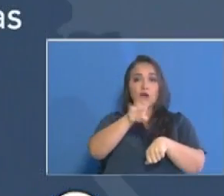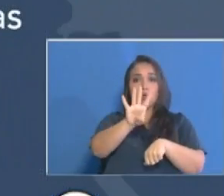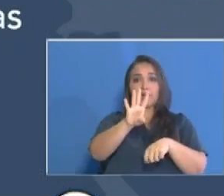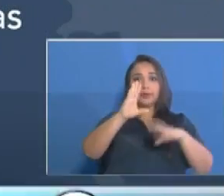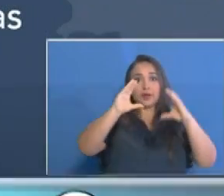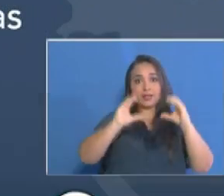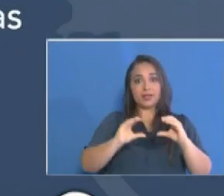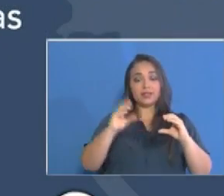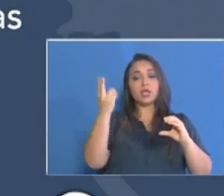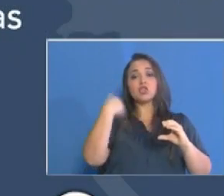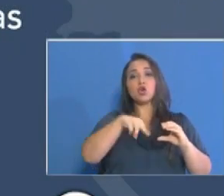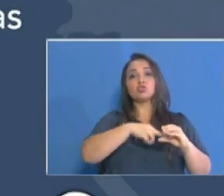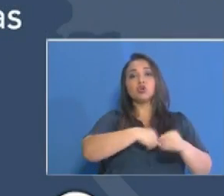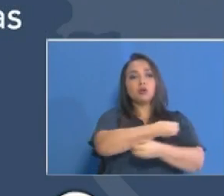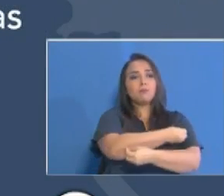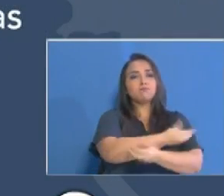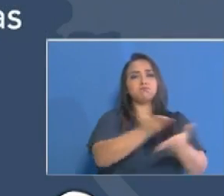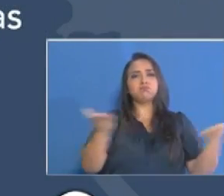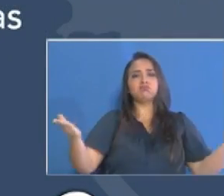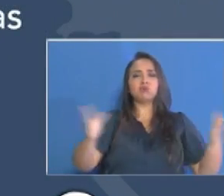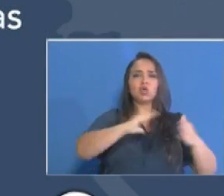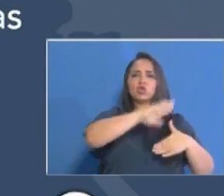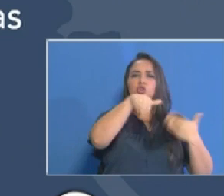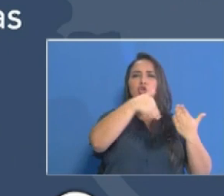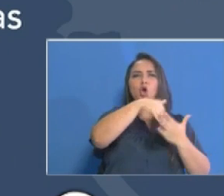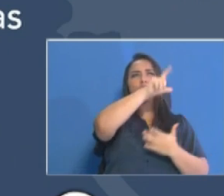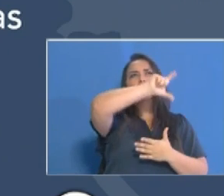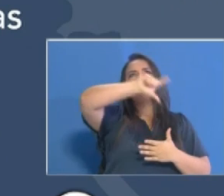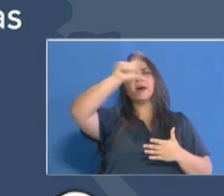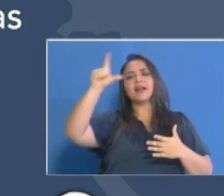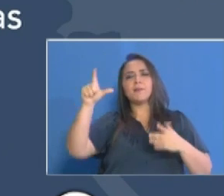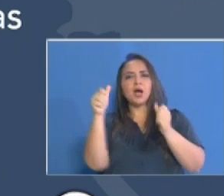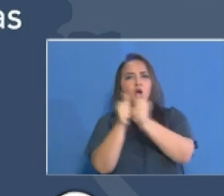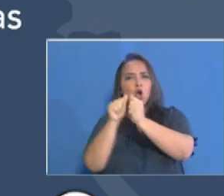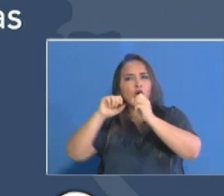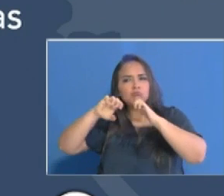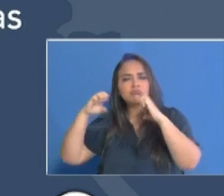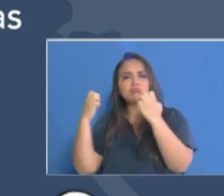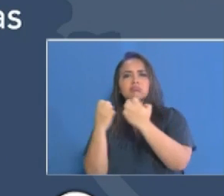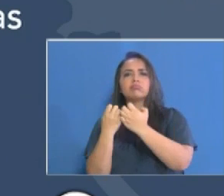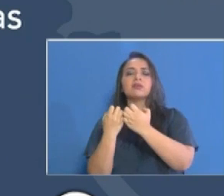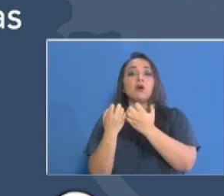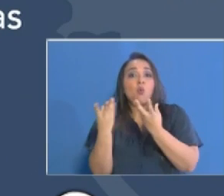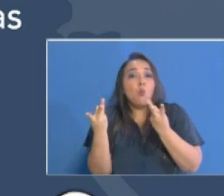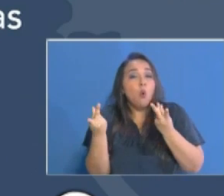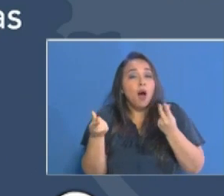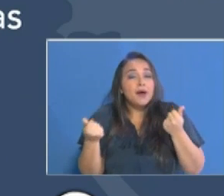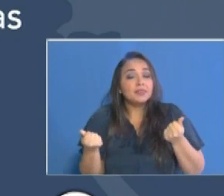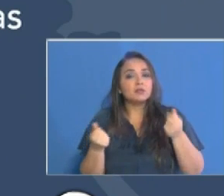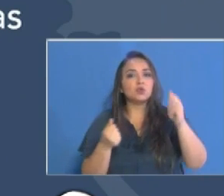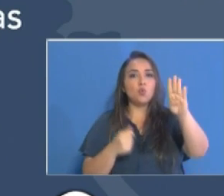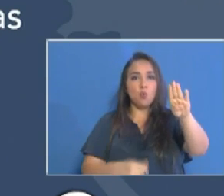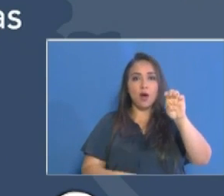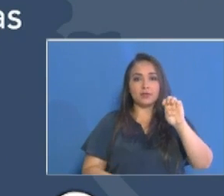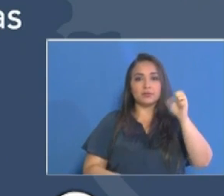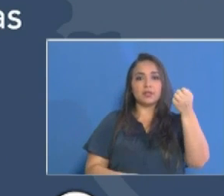hemos realizado una distribución a nivel nacional con todo el equipo gubernamental de un total de 419